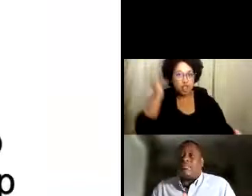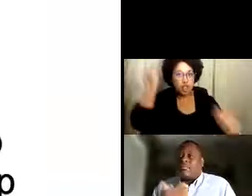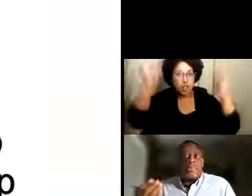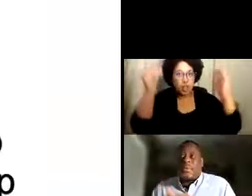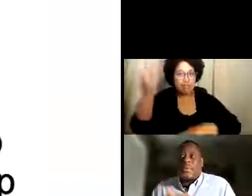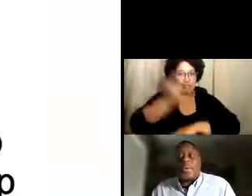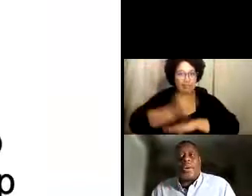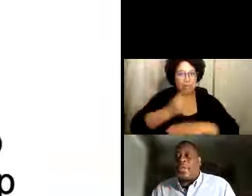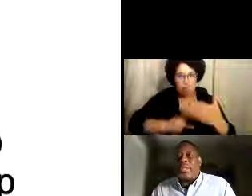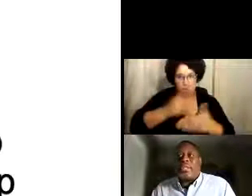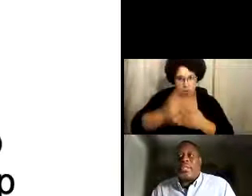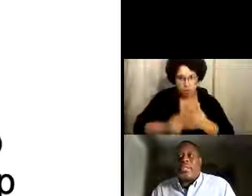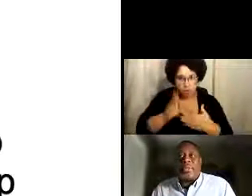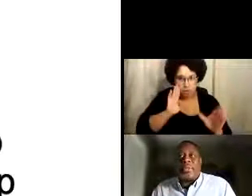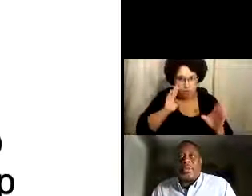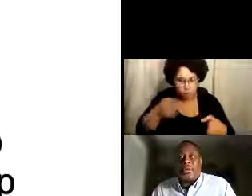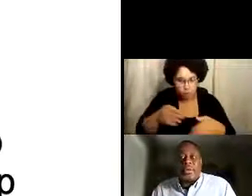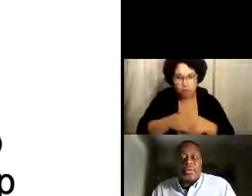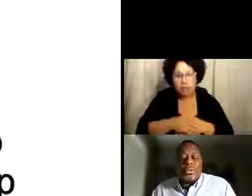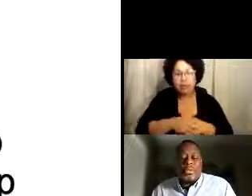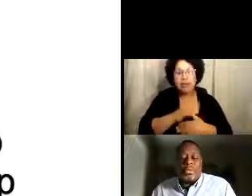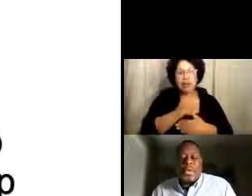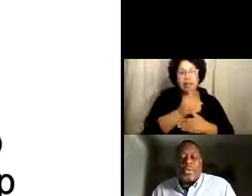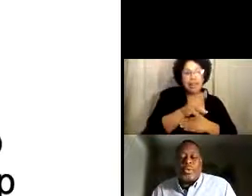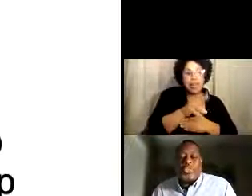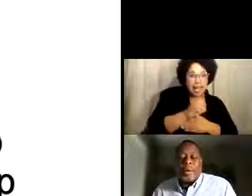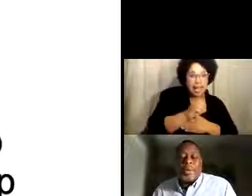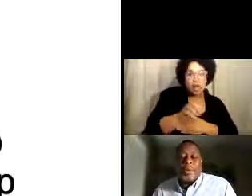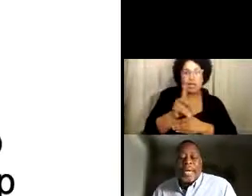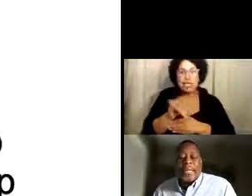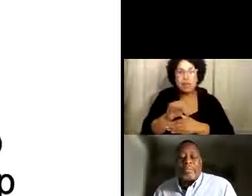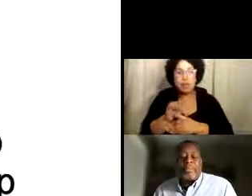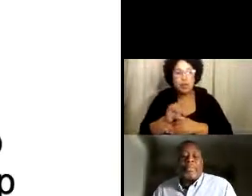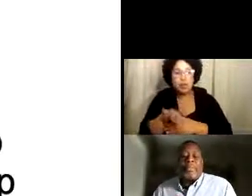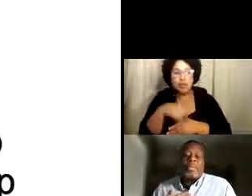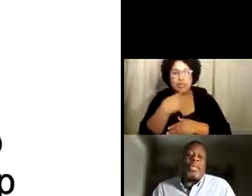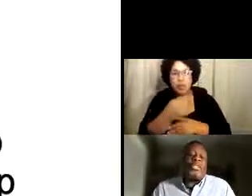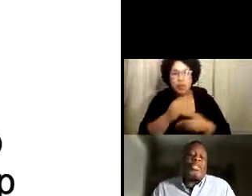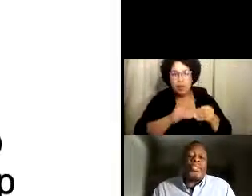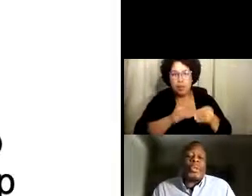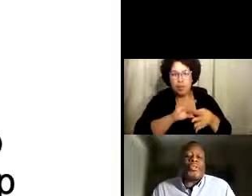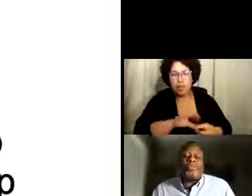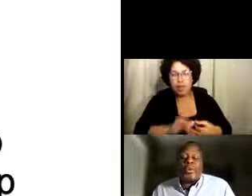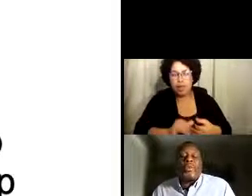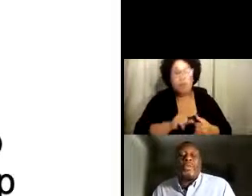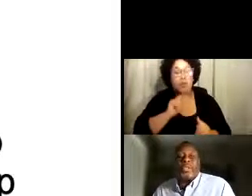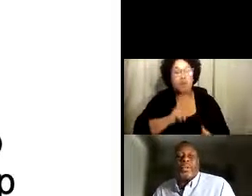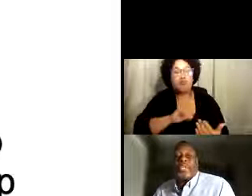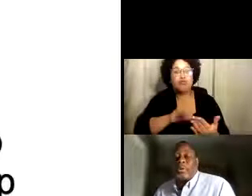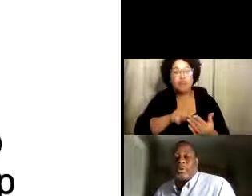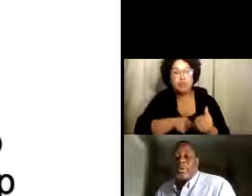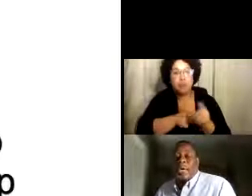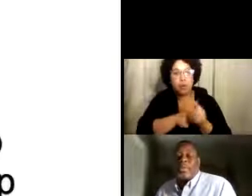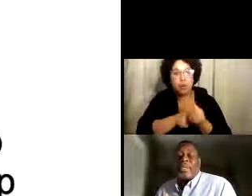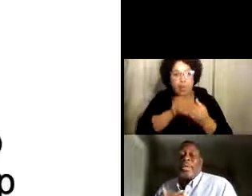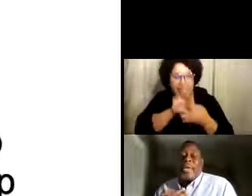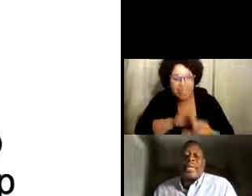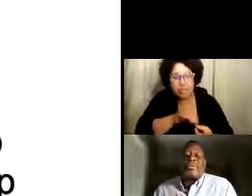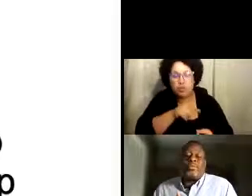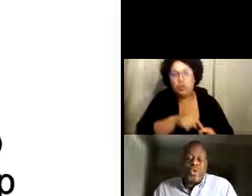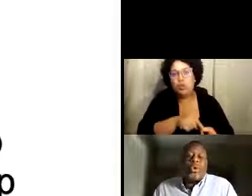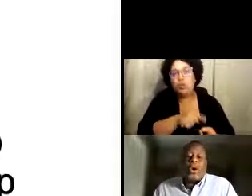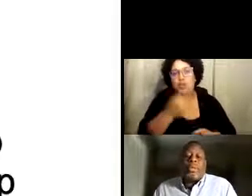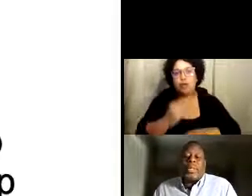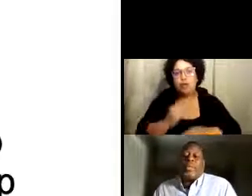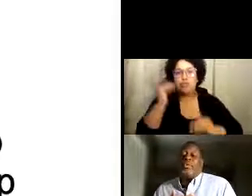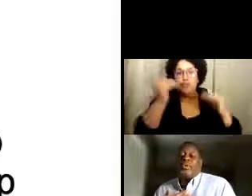mencionando, por ejemplo, estos programas de cuidados cotidianos. Claire y Kimberly van a hablar al respecto de ello, lo cual vamos